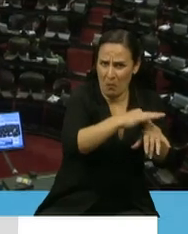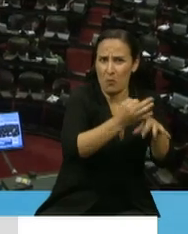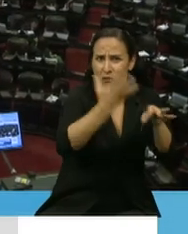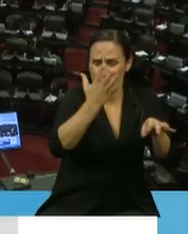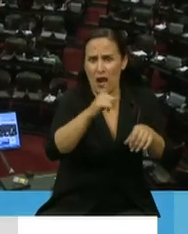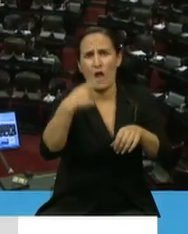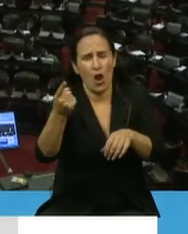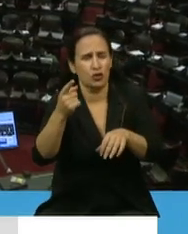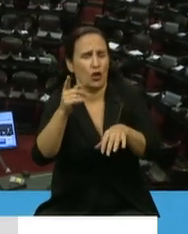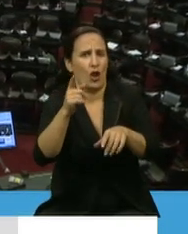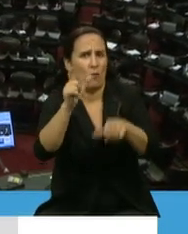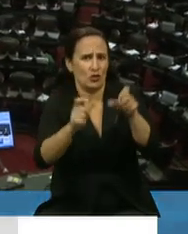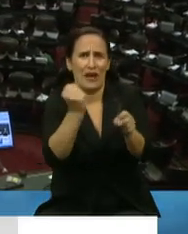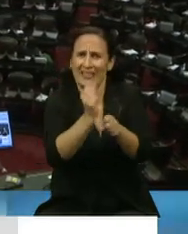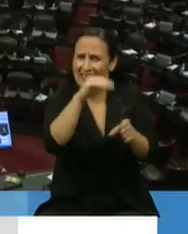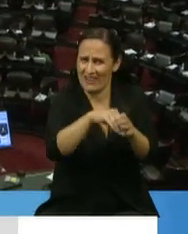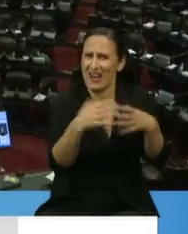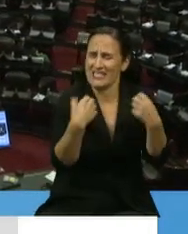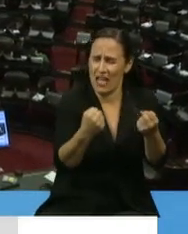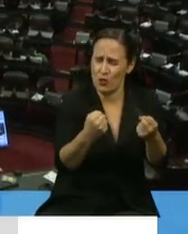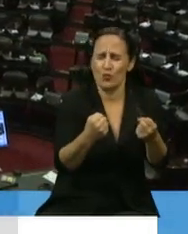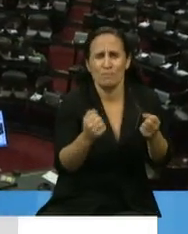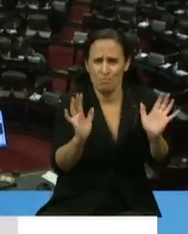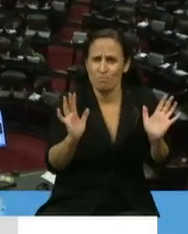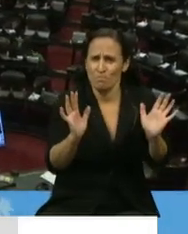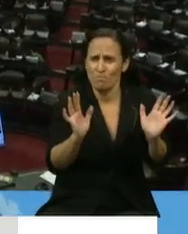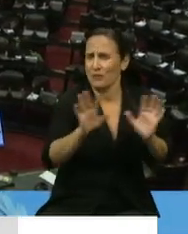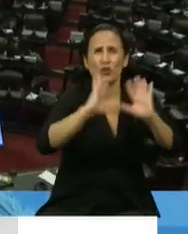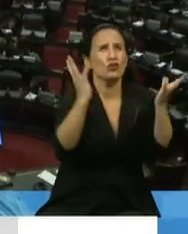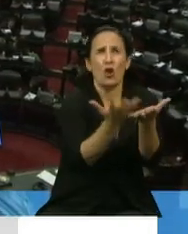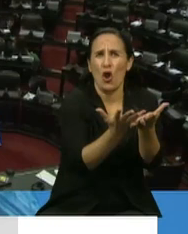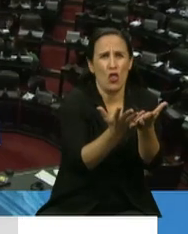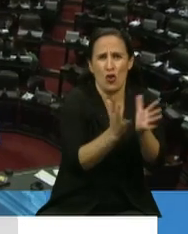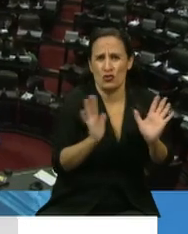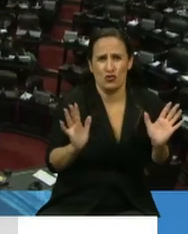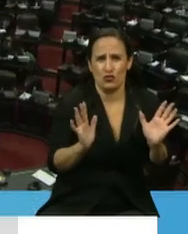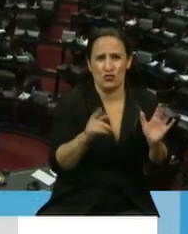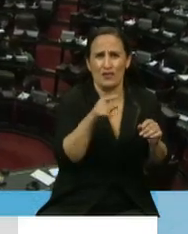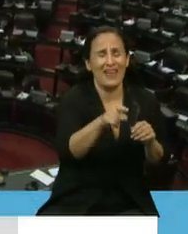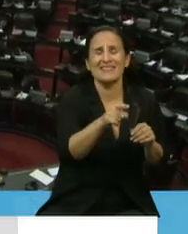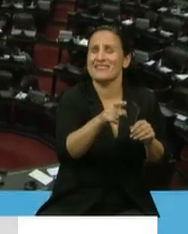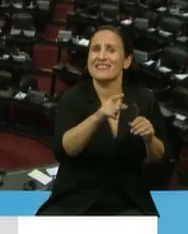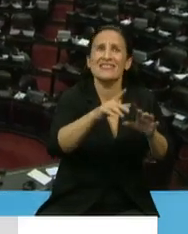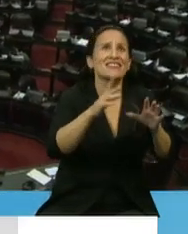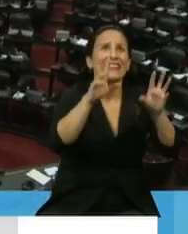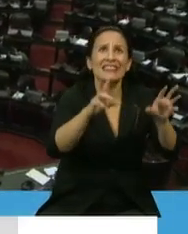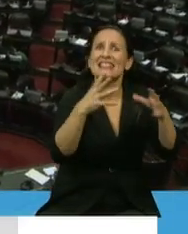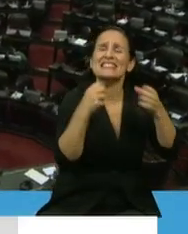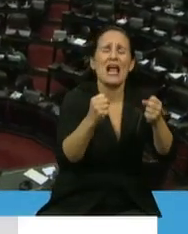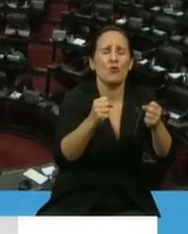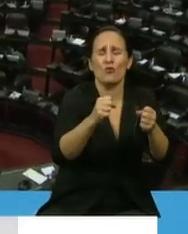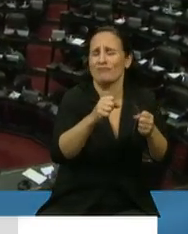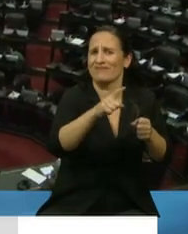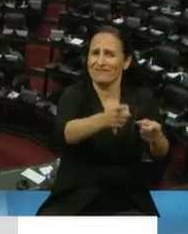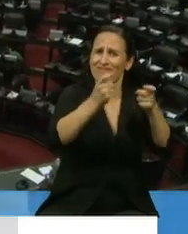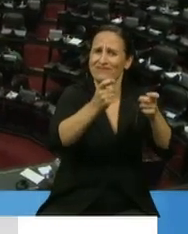parece que tenemos que poner de relevancia que la salud vino a marcar que realmente es un servicio especial, no solo en el concepto, sino que sin